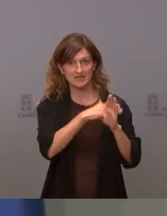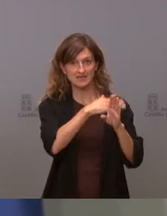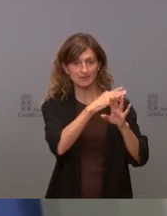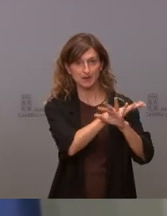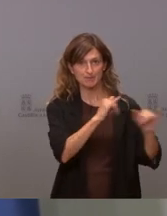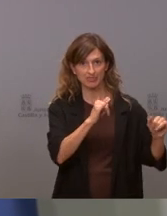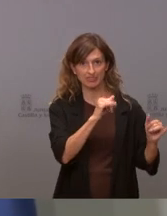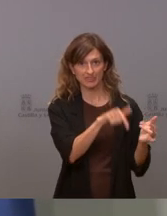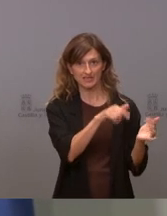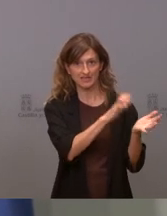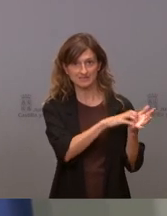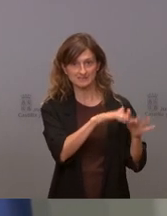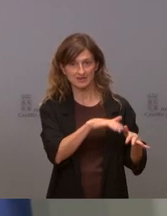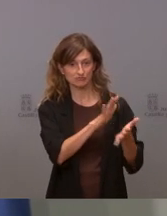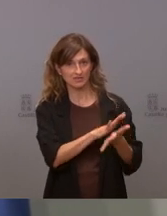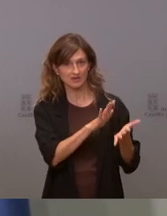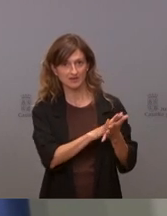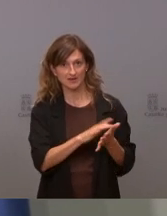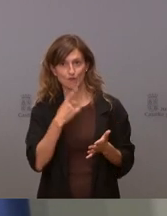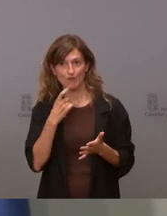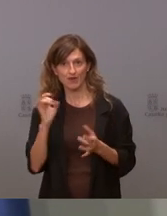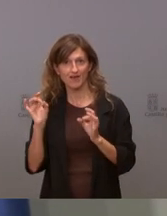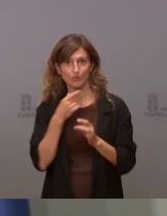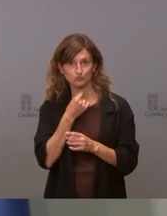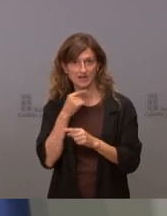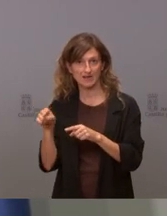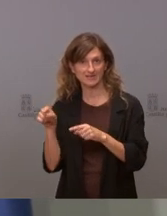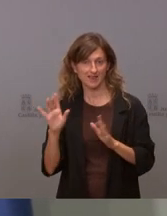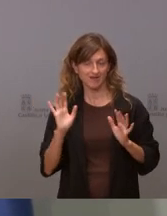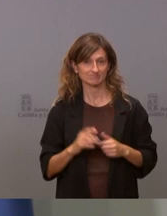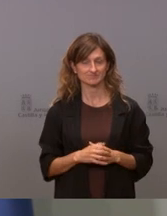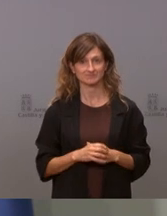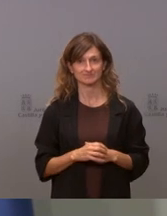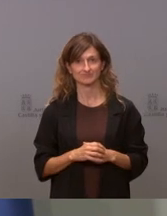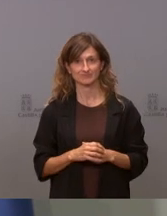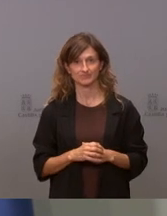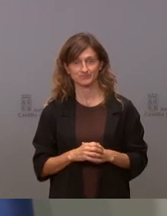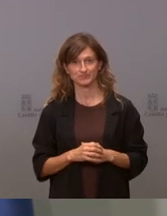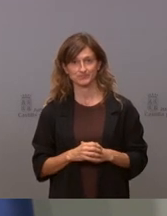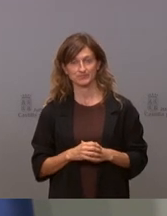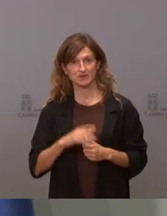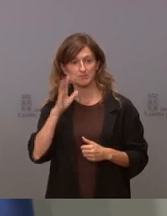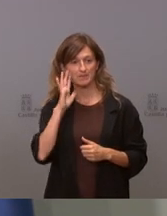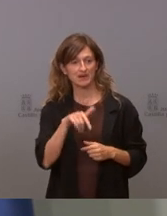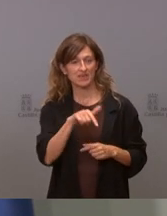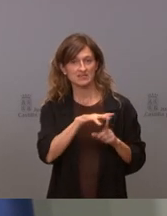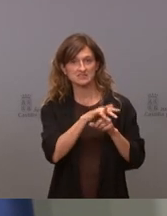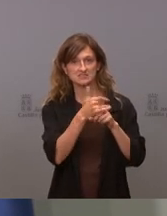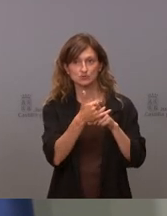paz y de tranquilidad que se tiene en nuestras cortes no me parece que sea una situación